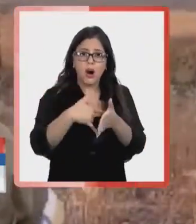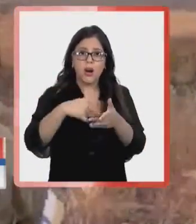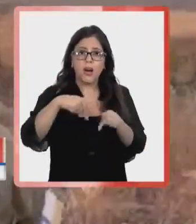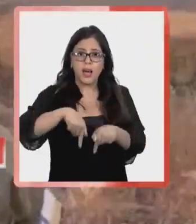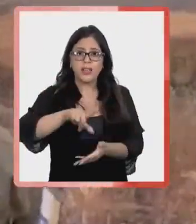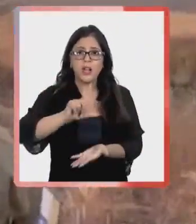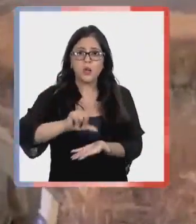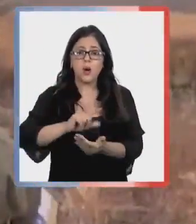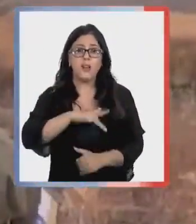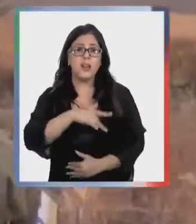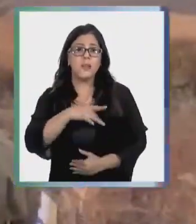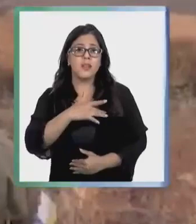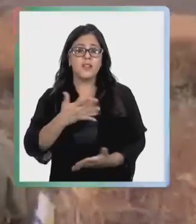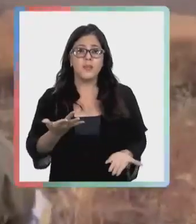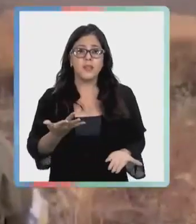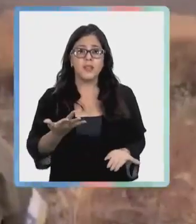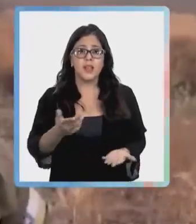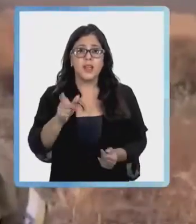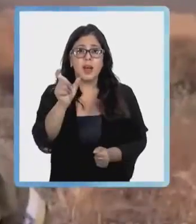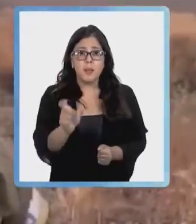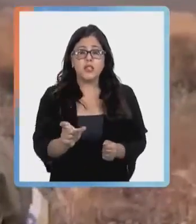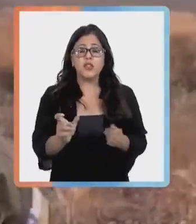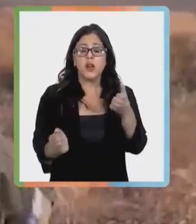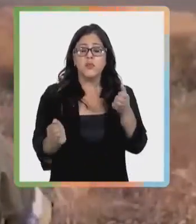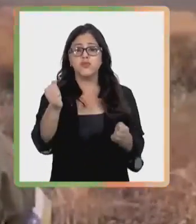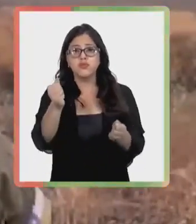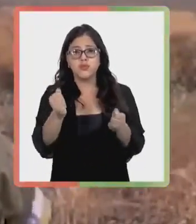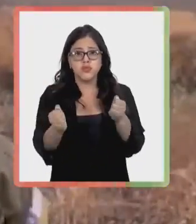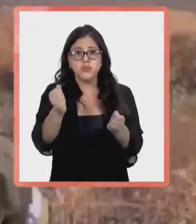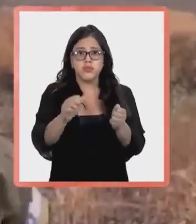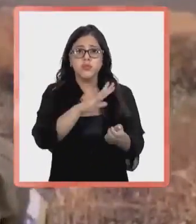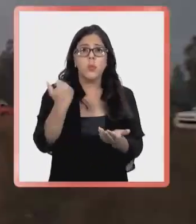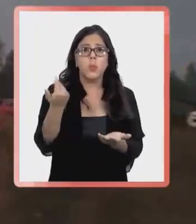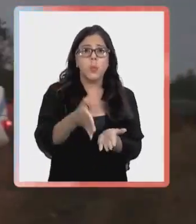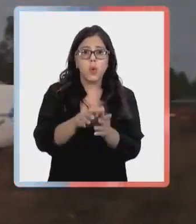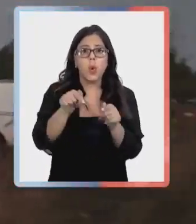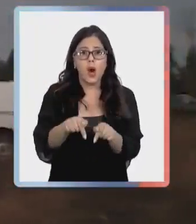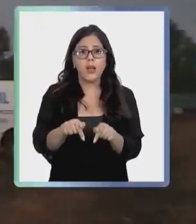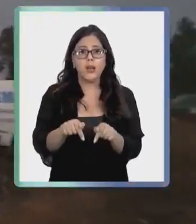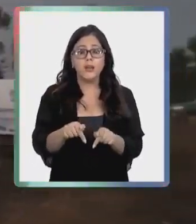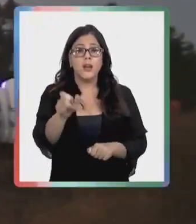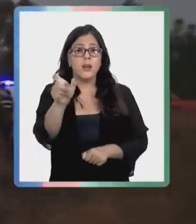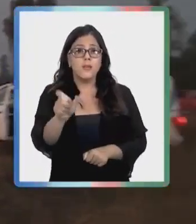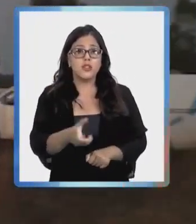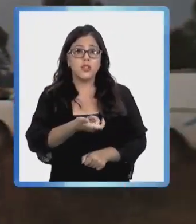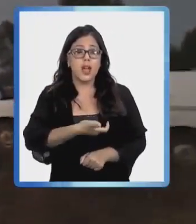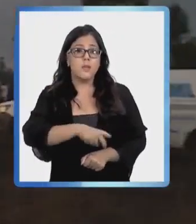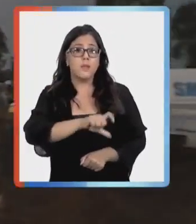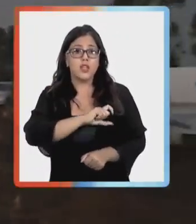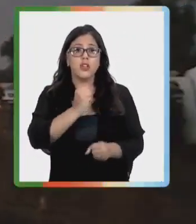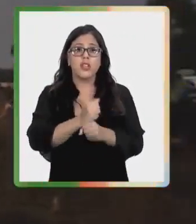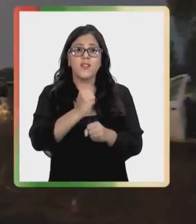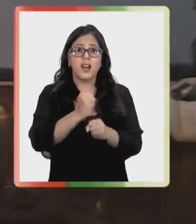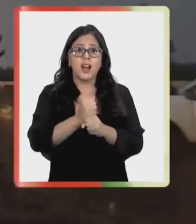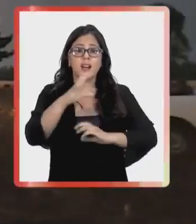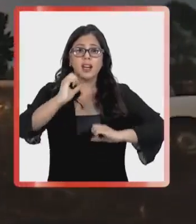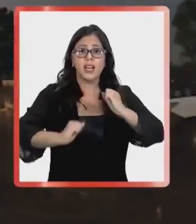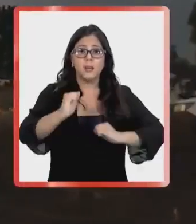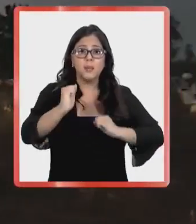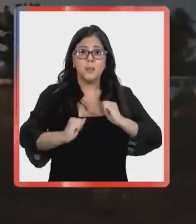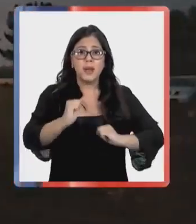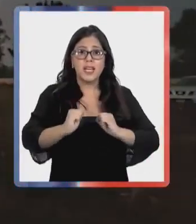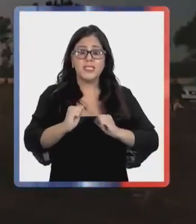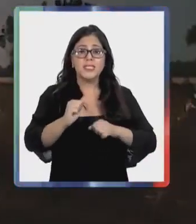sector. Lamentablemente su piloto falleció en el lugar. El piloto español trabajaba para la empresa Sama